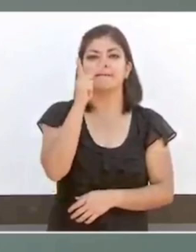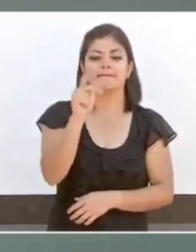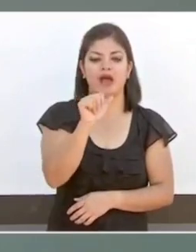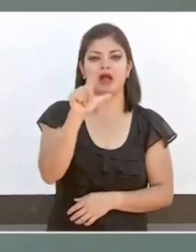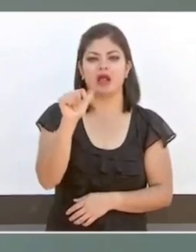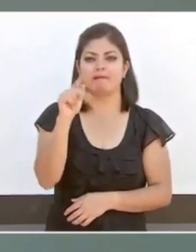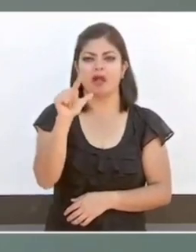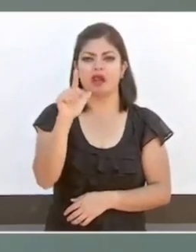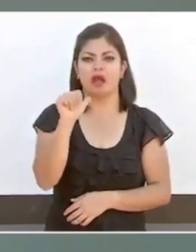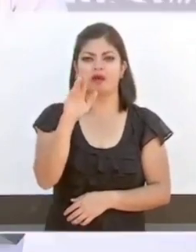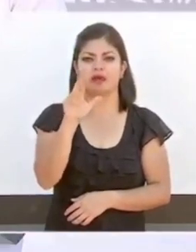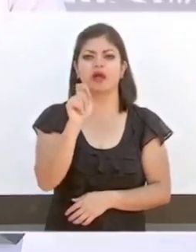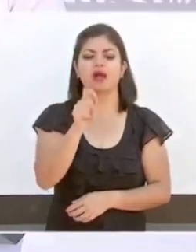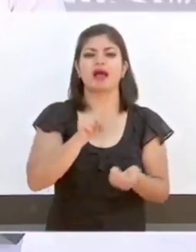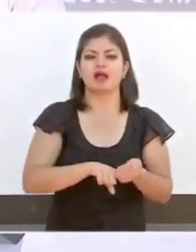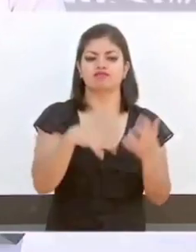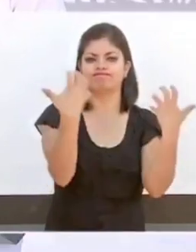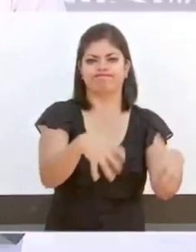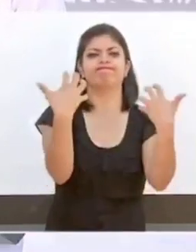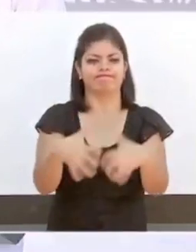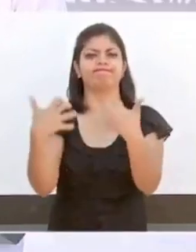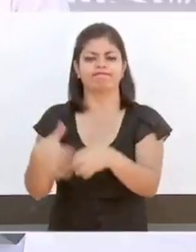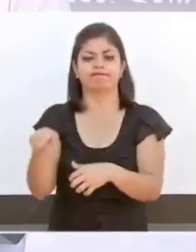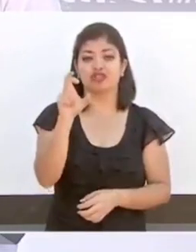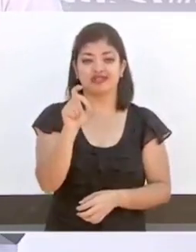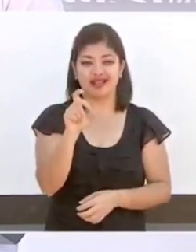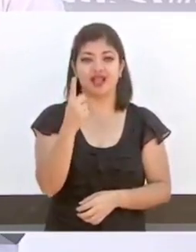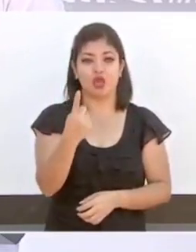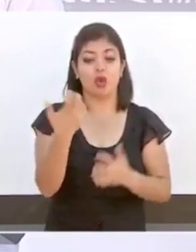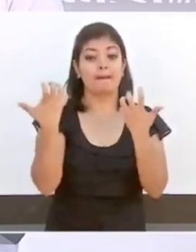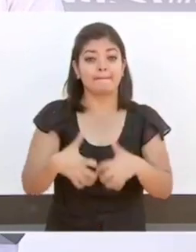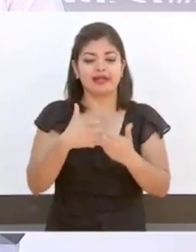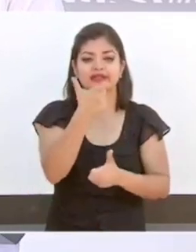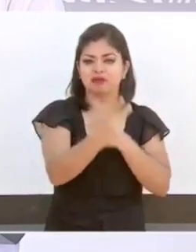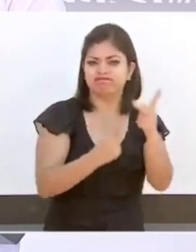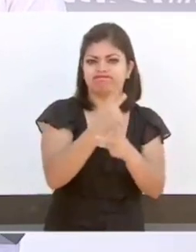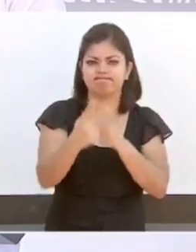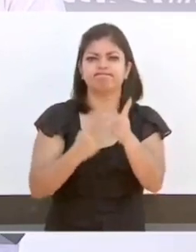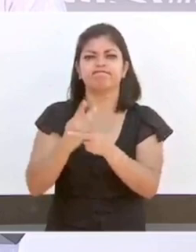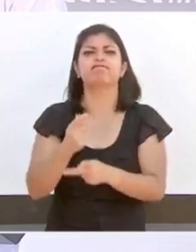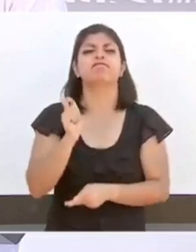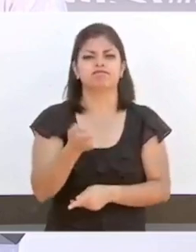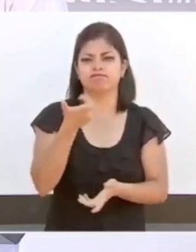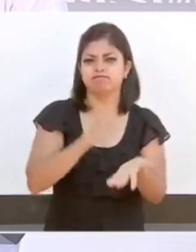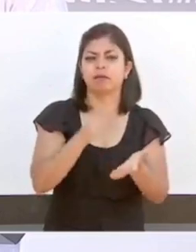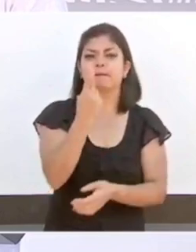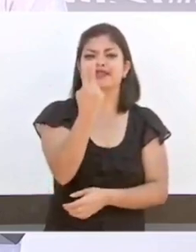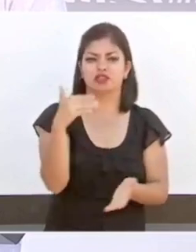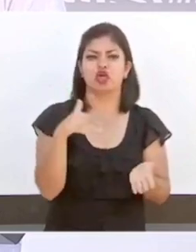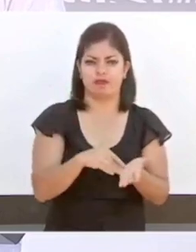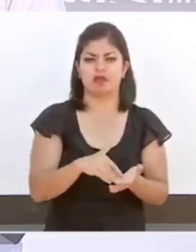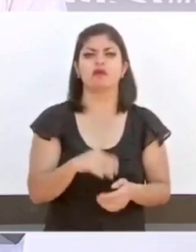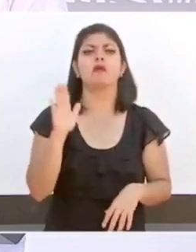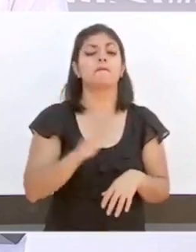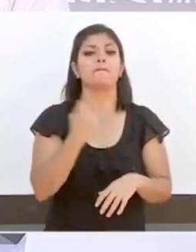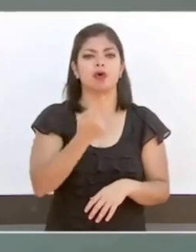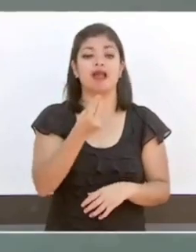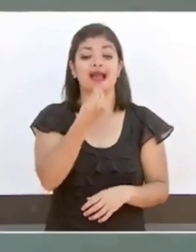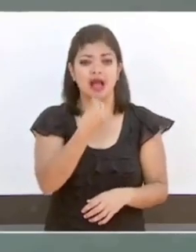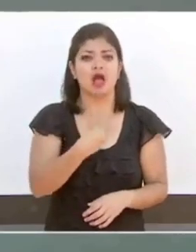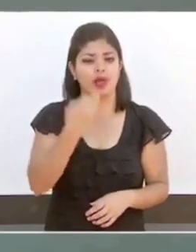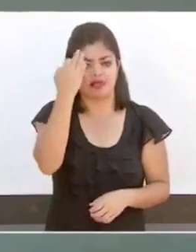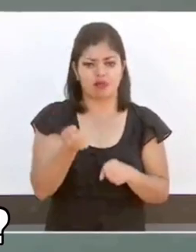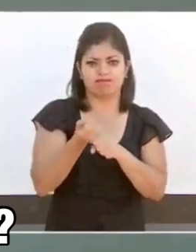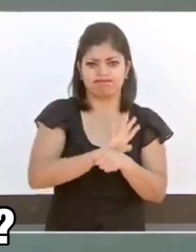pequeñas empresas que tienen trabajadores inscritos en el Seguro Social de 25 mil pesos. Porque a pesar de la pandemia